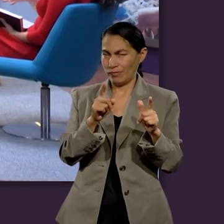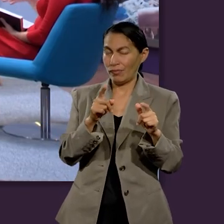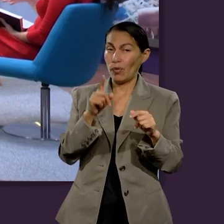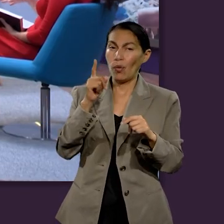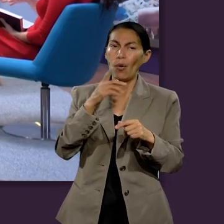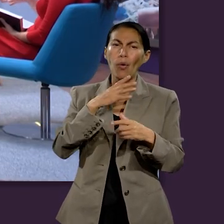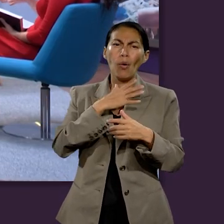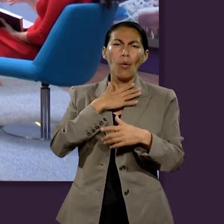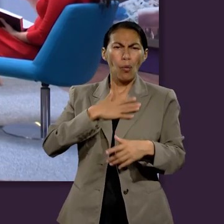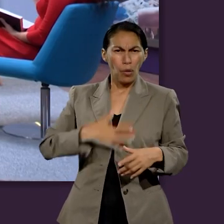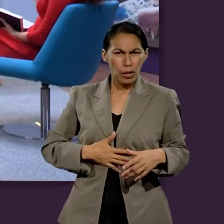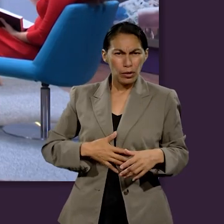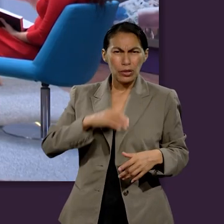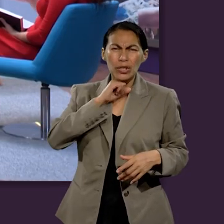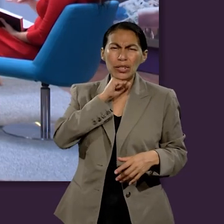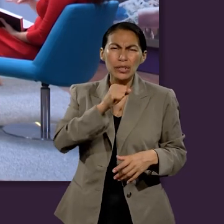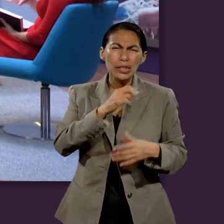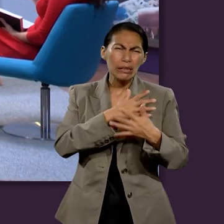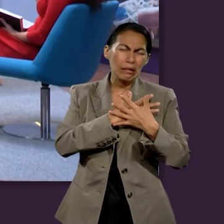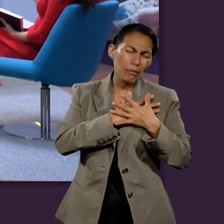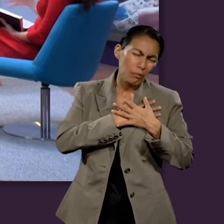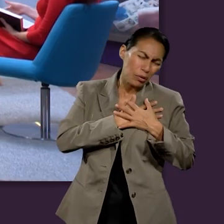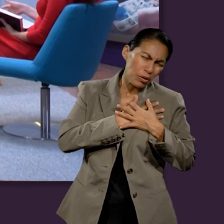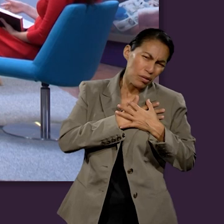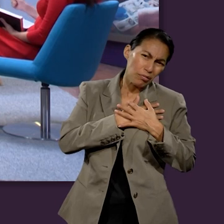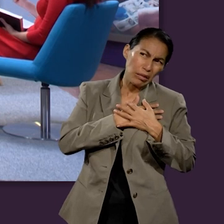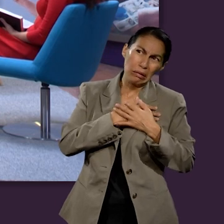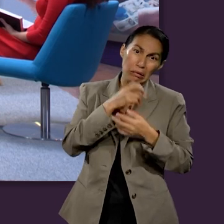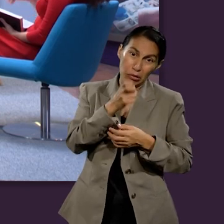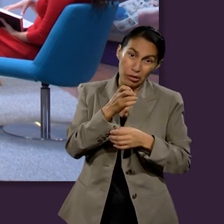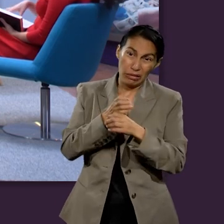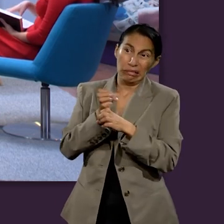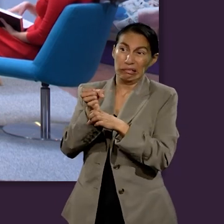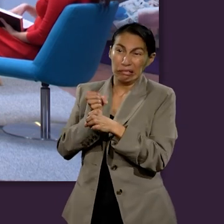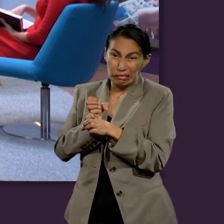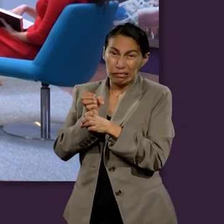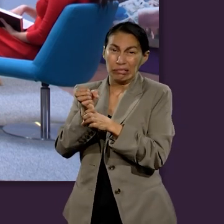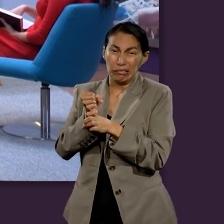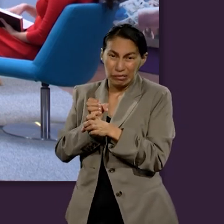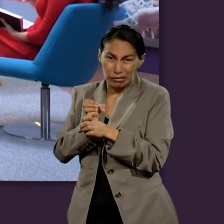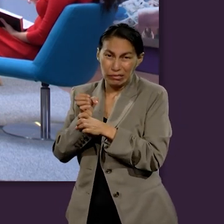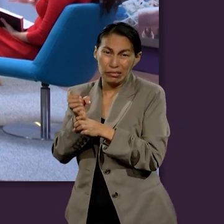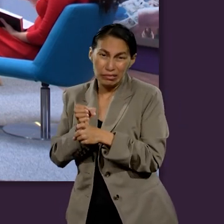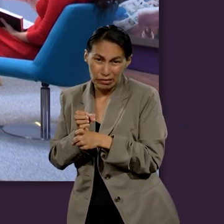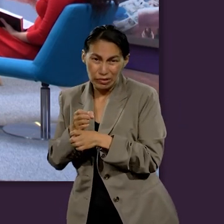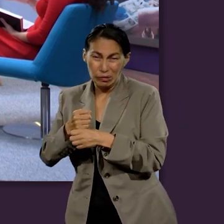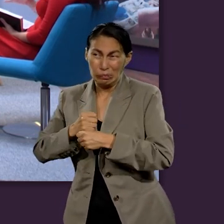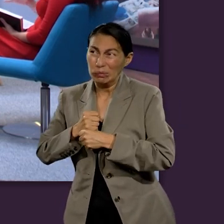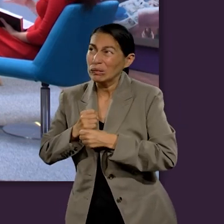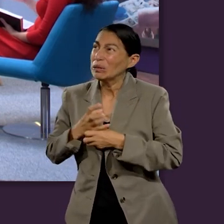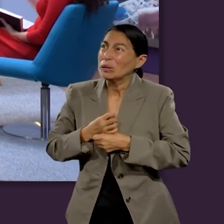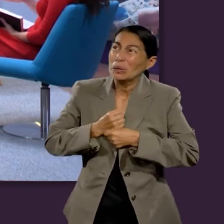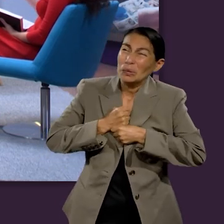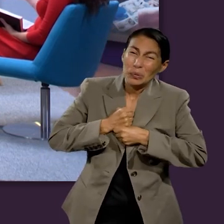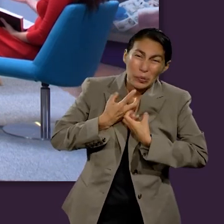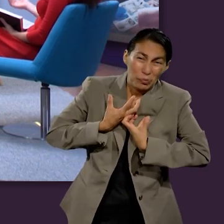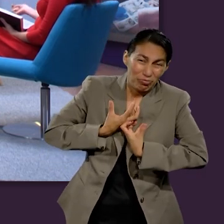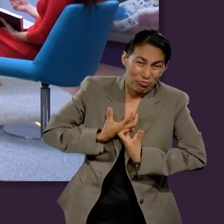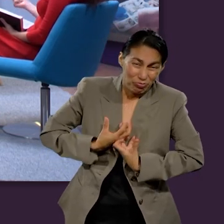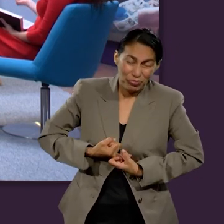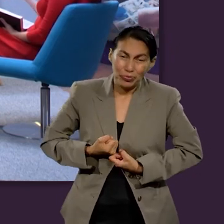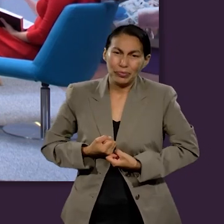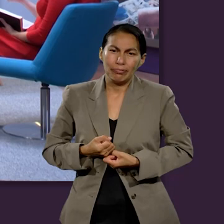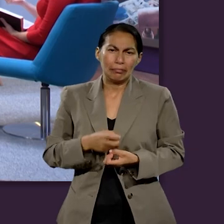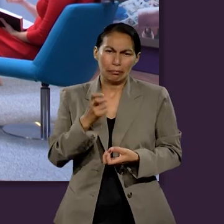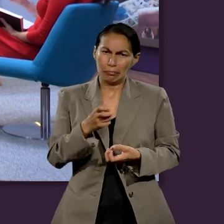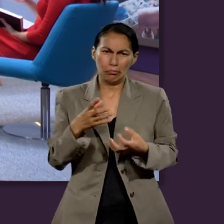juicio sin amor sería completamente una opresión. Entonces nos damos cuenta que es necesario, que uno va